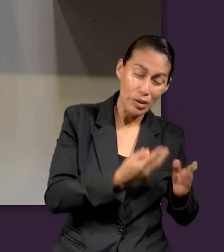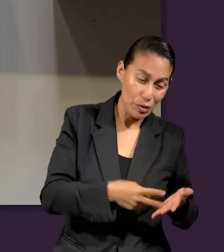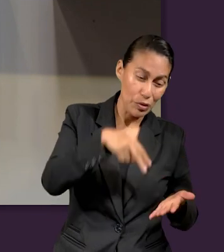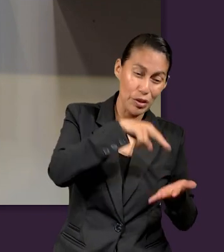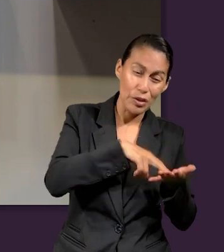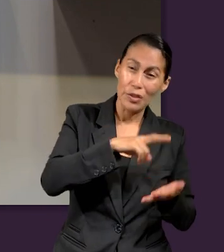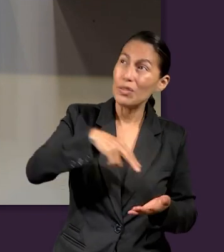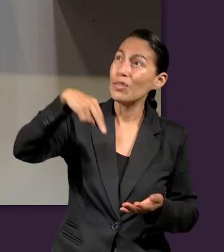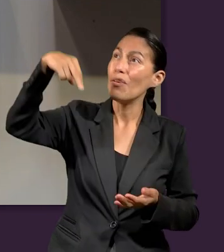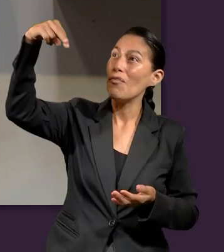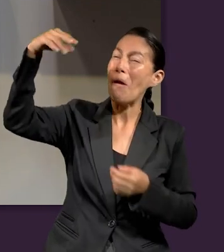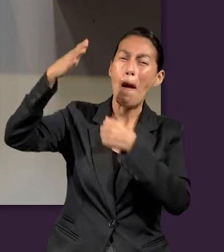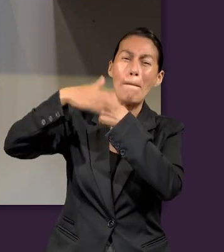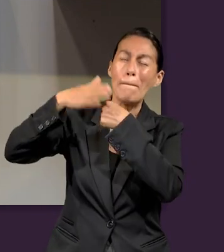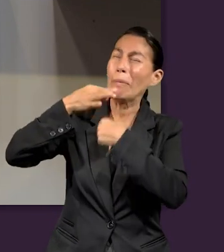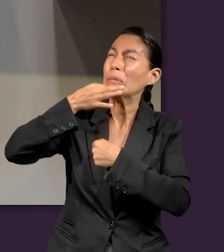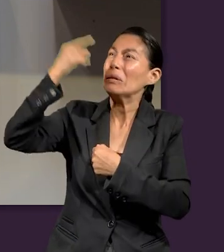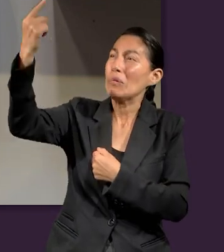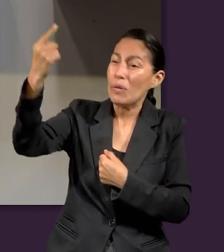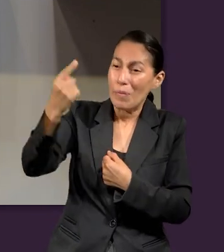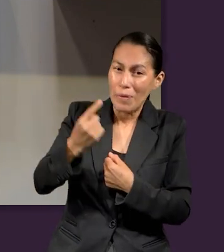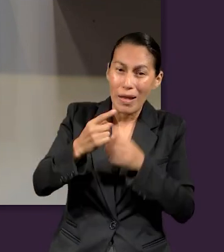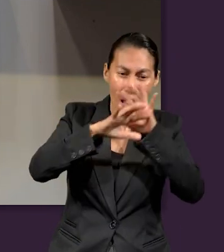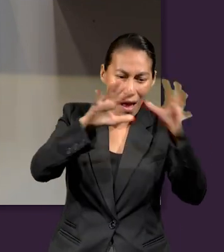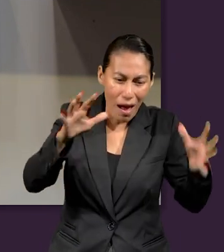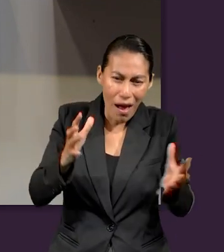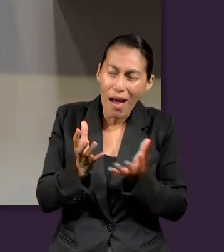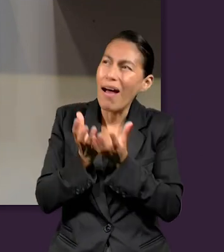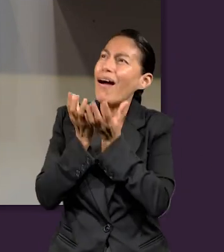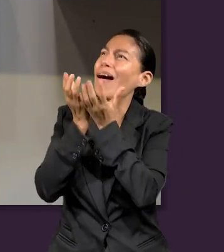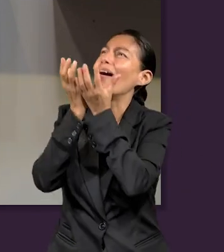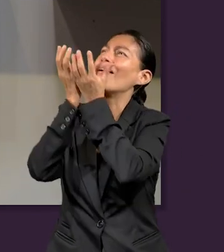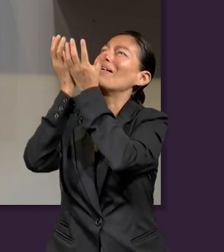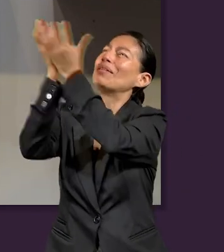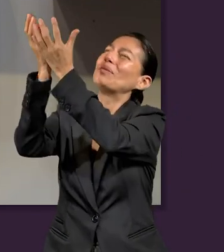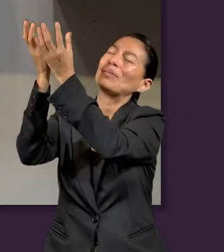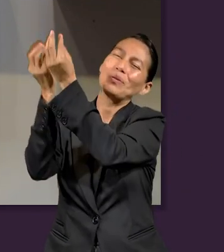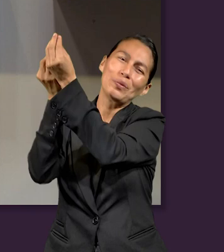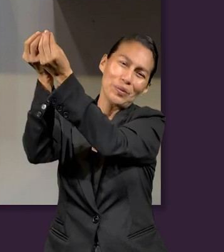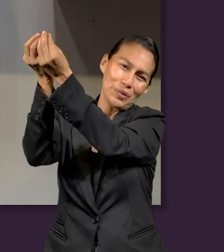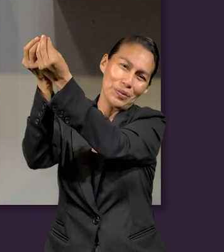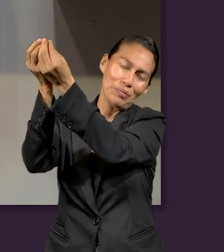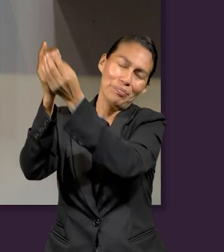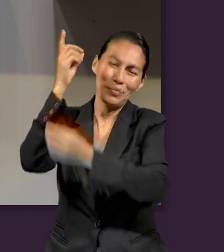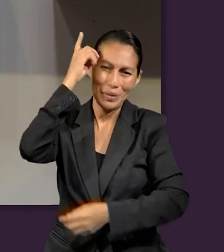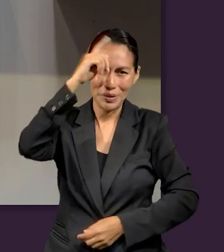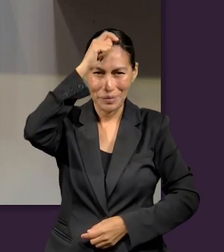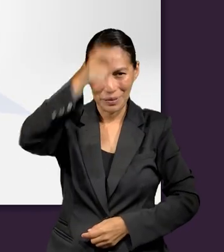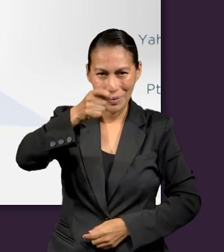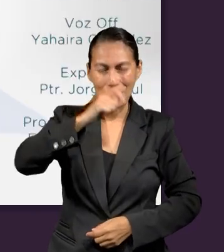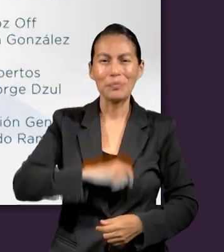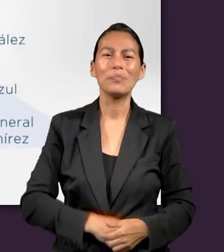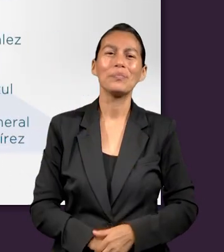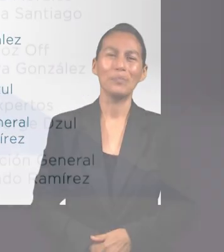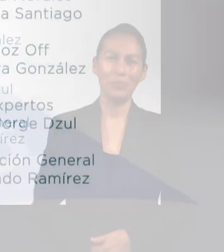murió por tus pecados y vendrá para llevarte con Él a casa y disfrutar la eternidad a su lado. Dios te bendiga.